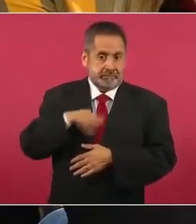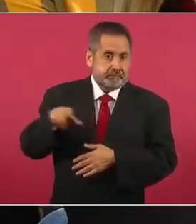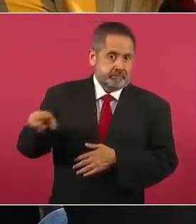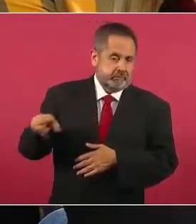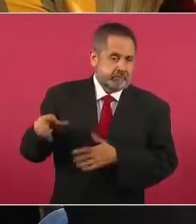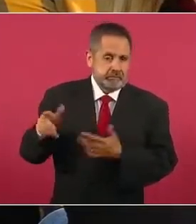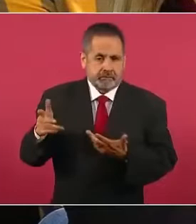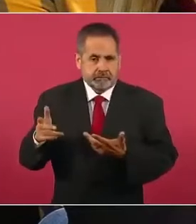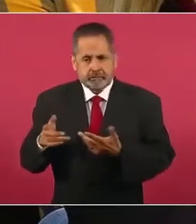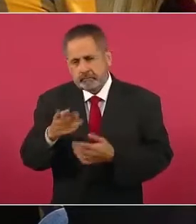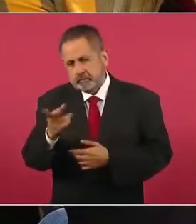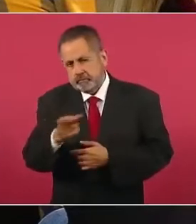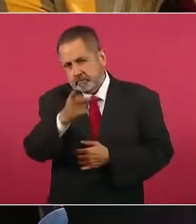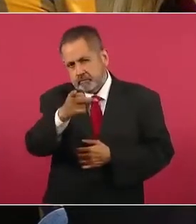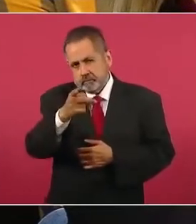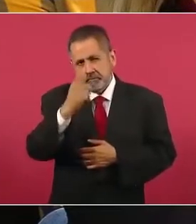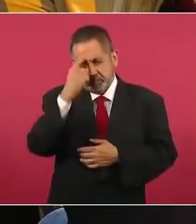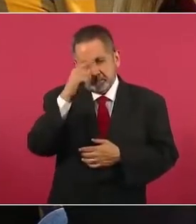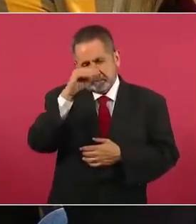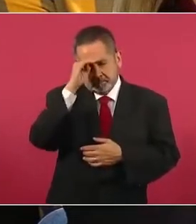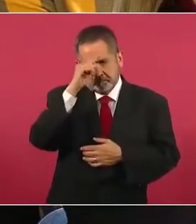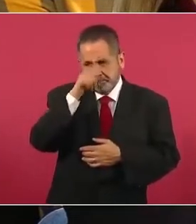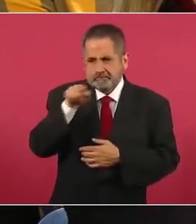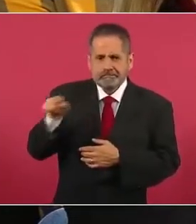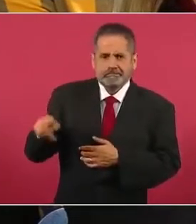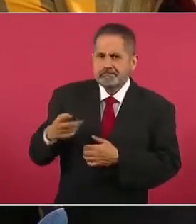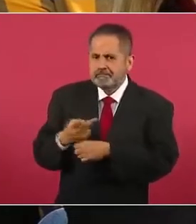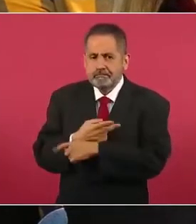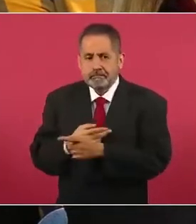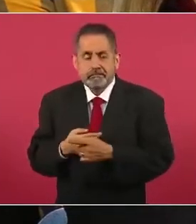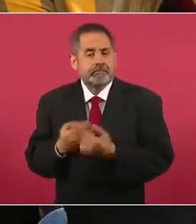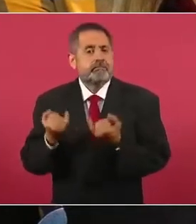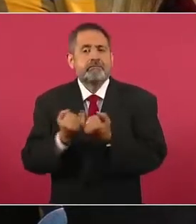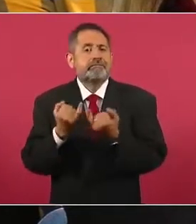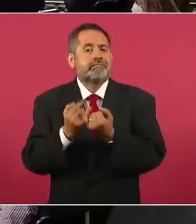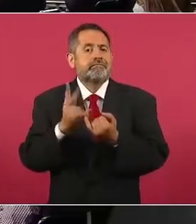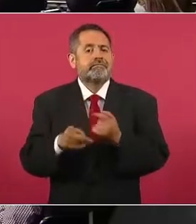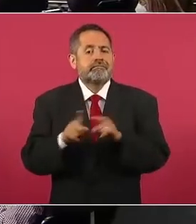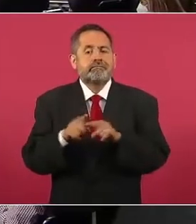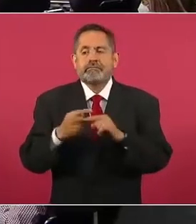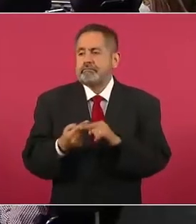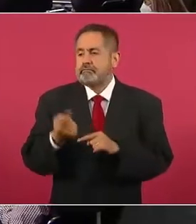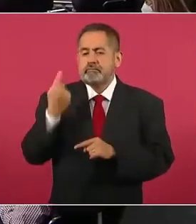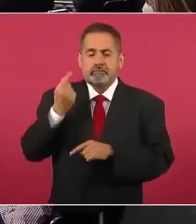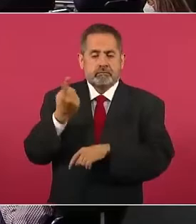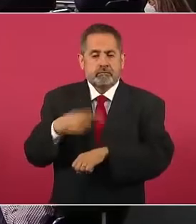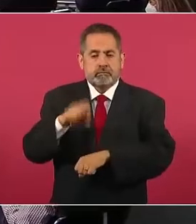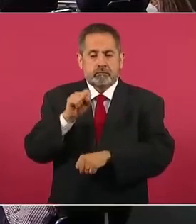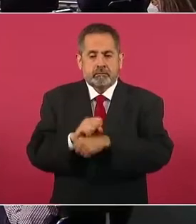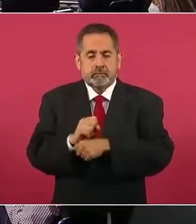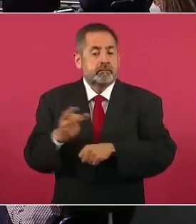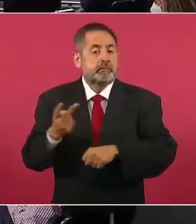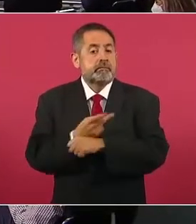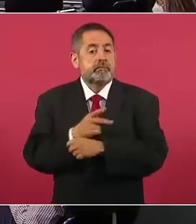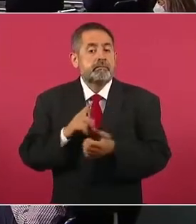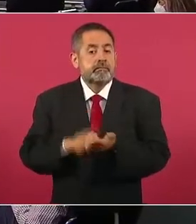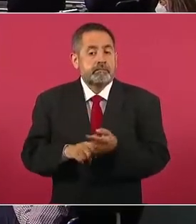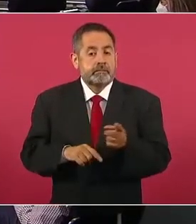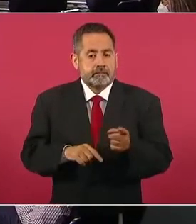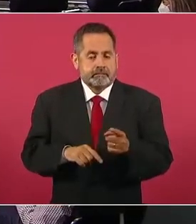Y se lo pregunto porque también la semana pasada se dio una agresión de una